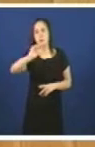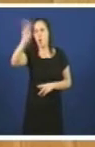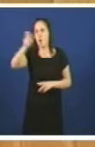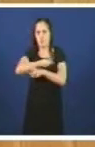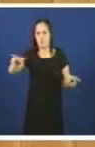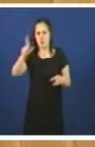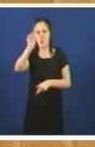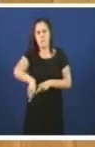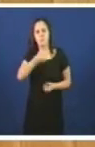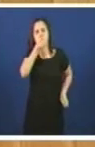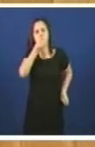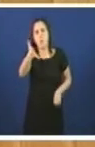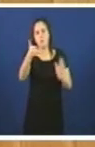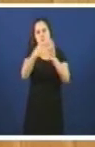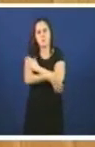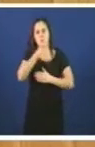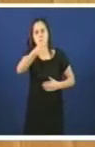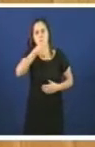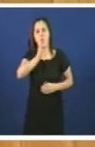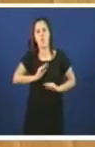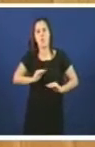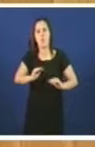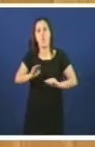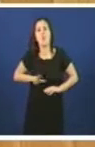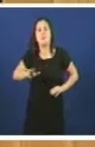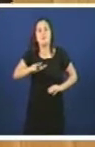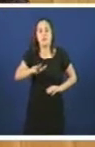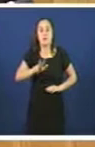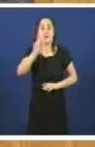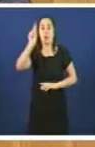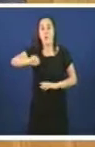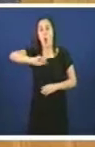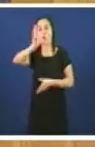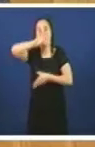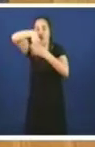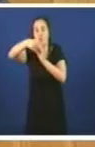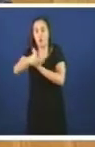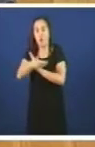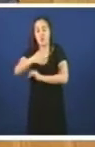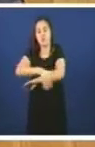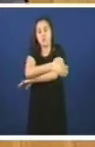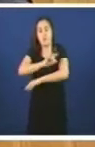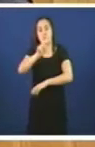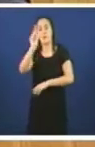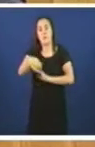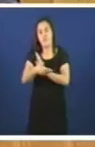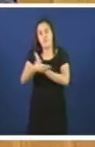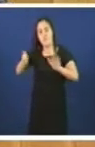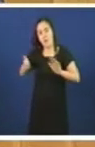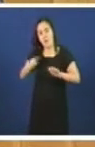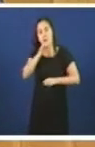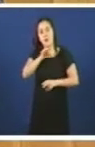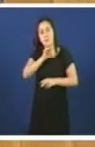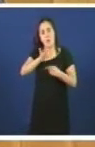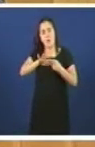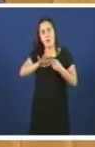Circulares internas do goberno onde se exclúe a lingua galega e mesmo onde se chegue a utilizar toponímia deturpada.